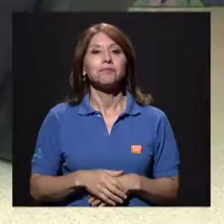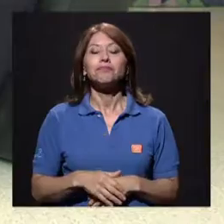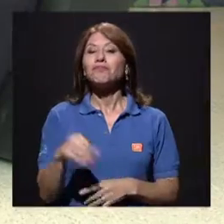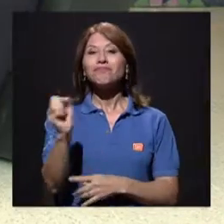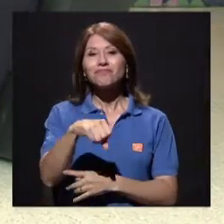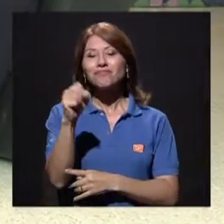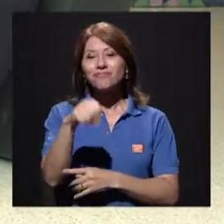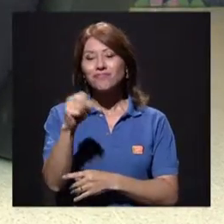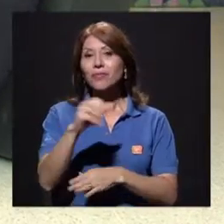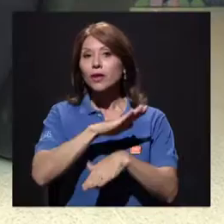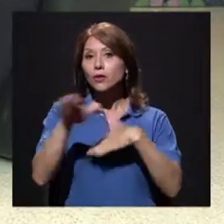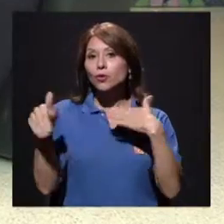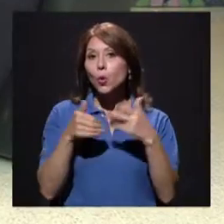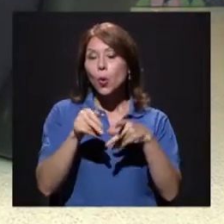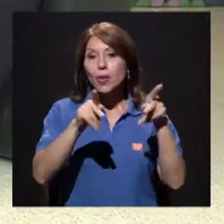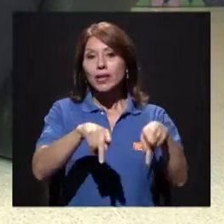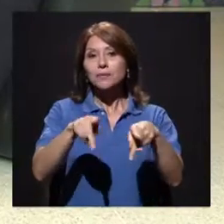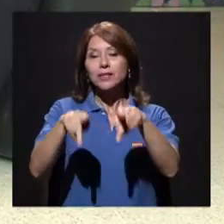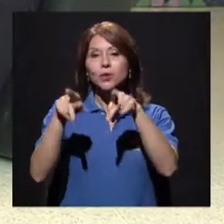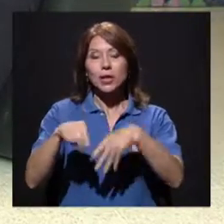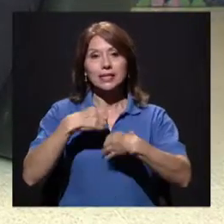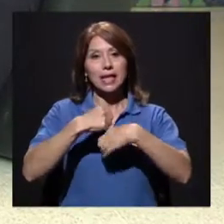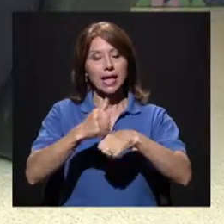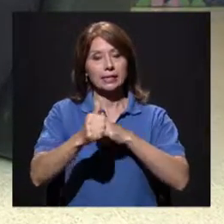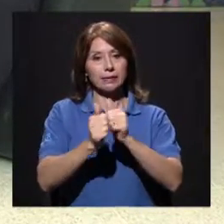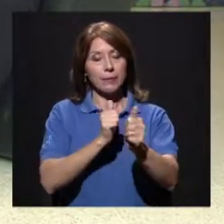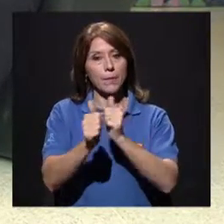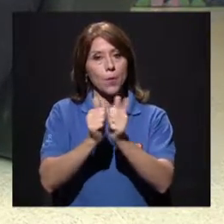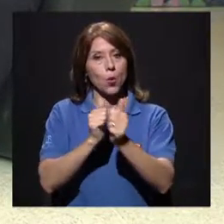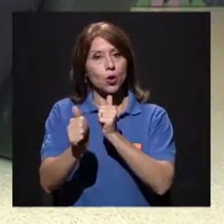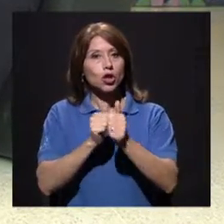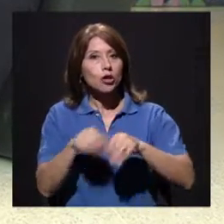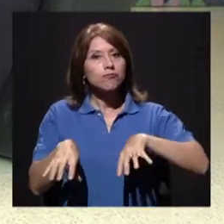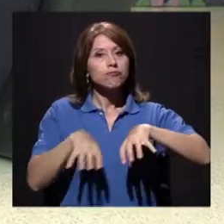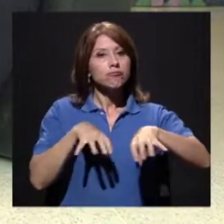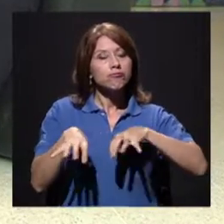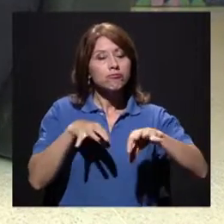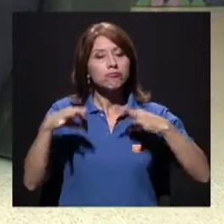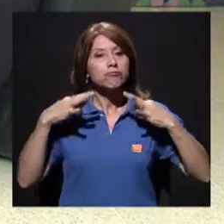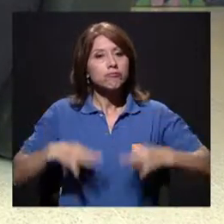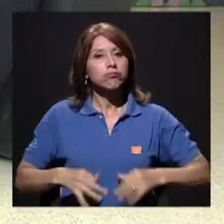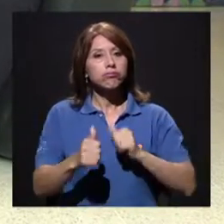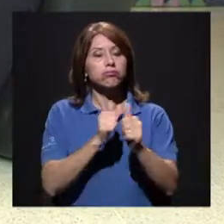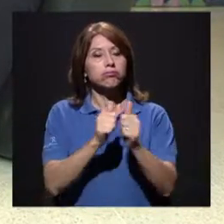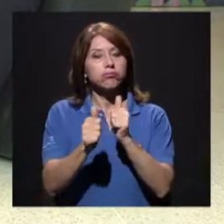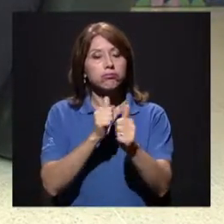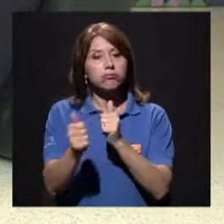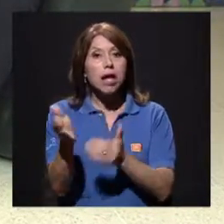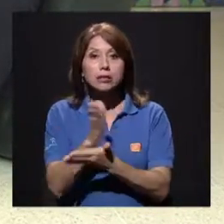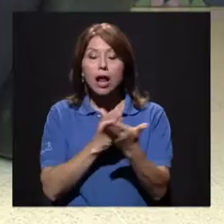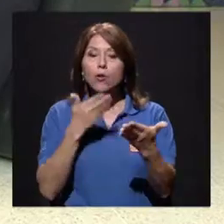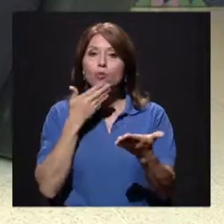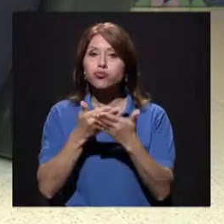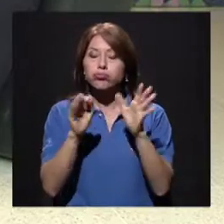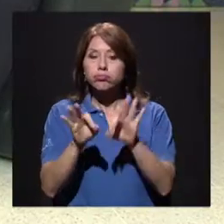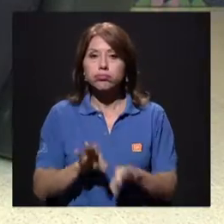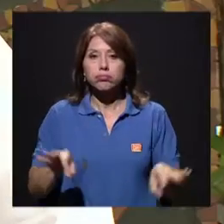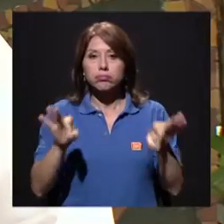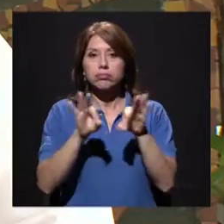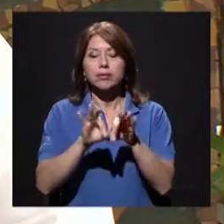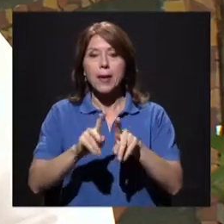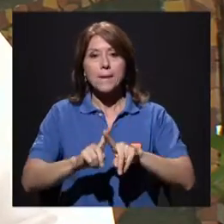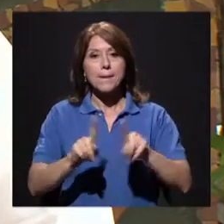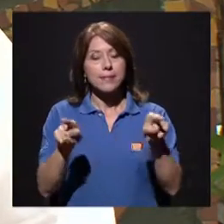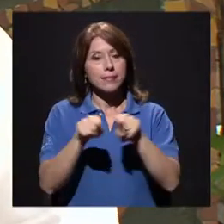y es que a todas esas personas que se apuntan a hacer deporte, bueno pues eso es algo muy valioso, muy bueno,